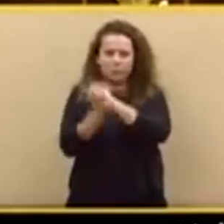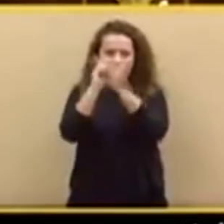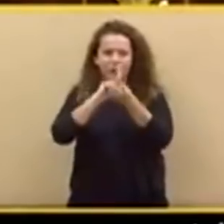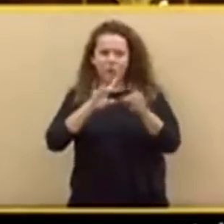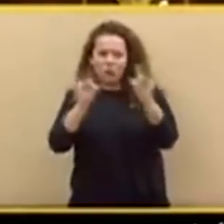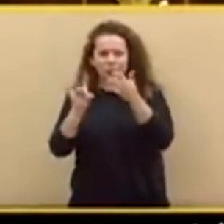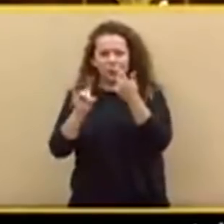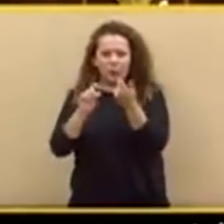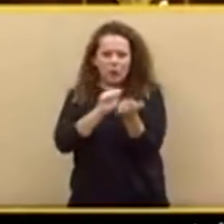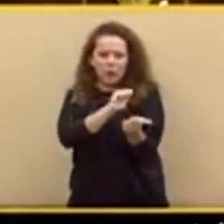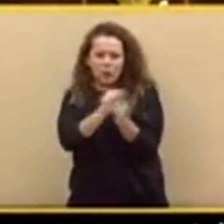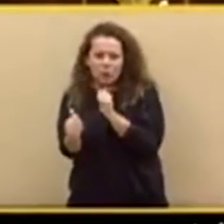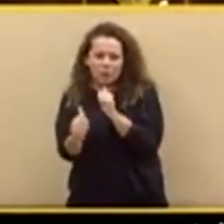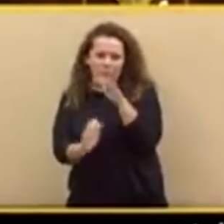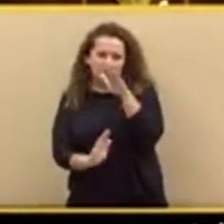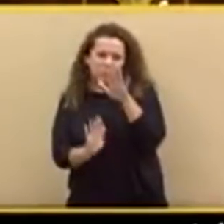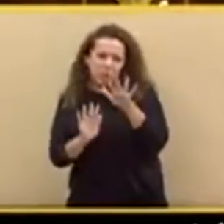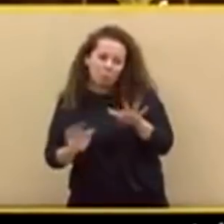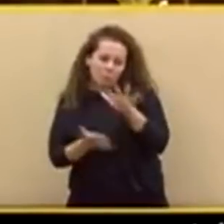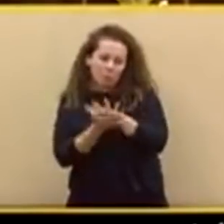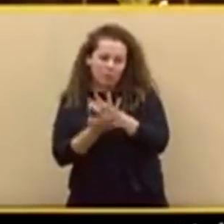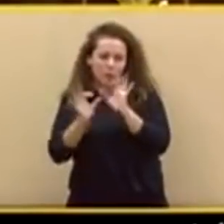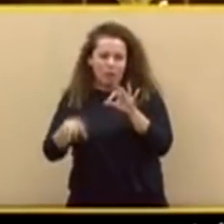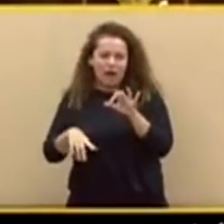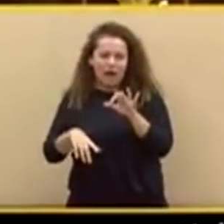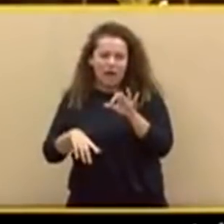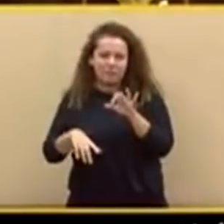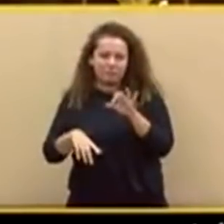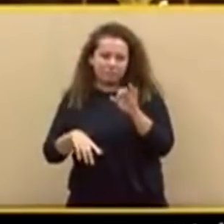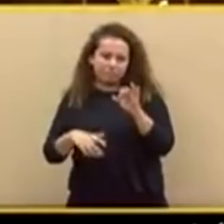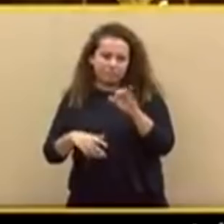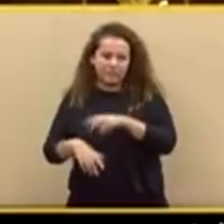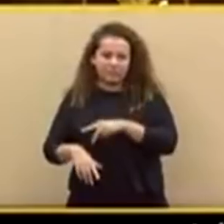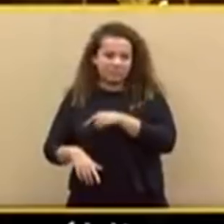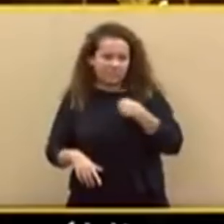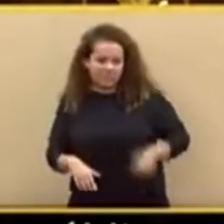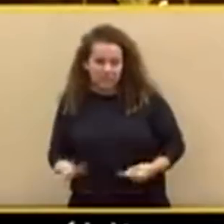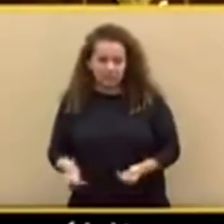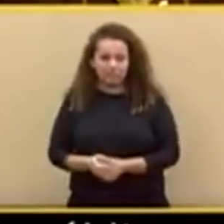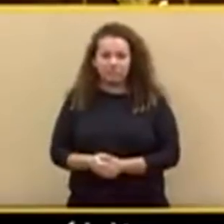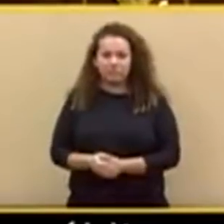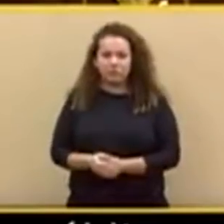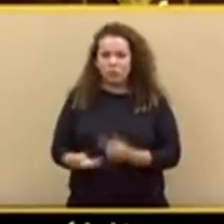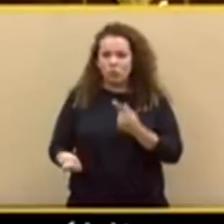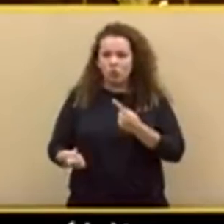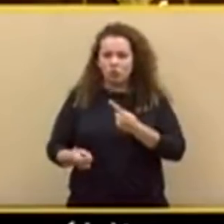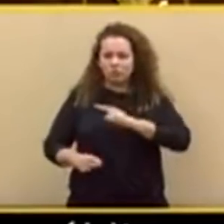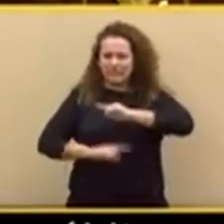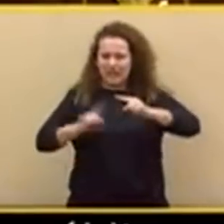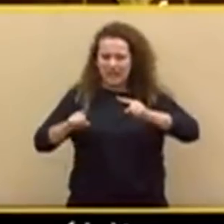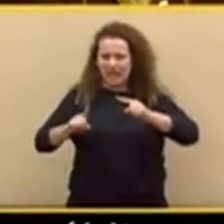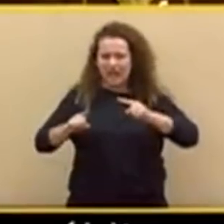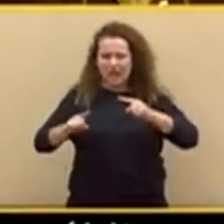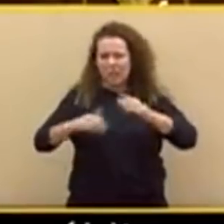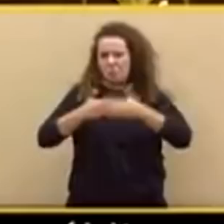moderada de la República Popular China. No nos van a imponer una tiranía progre y globalista. Y los españoles